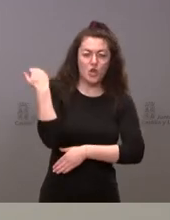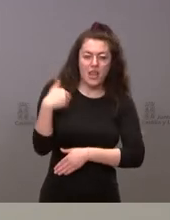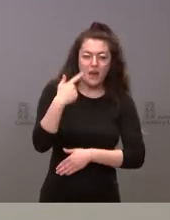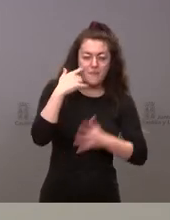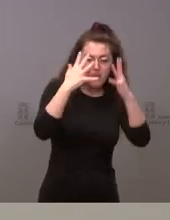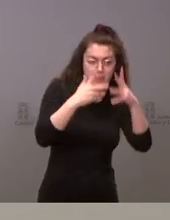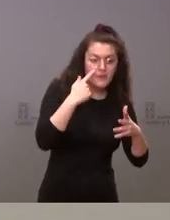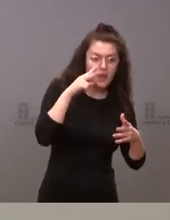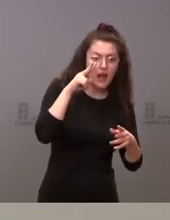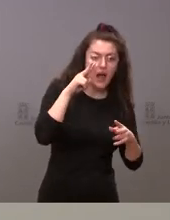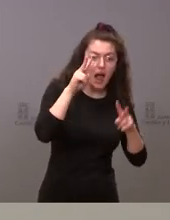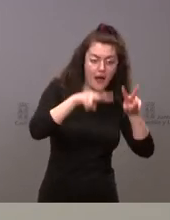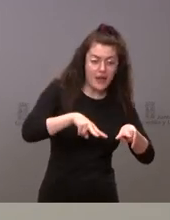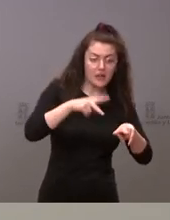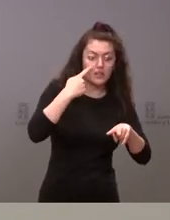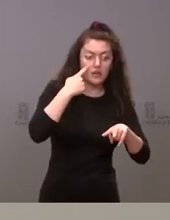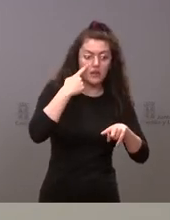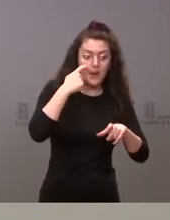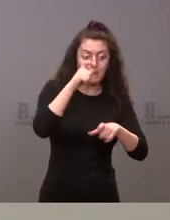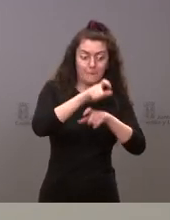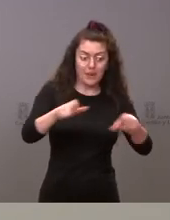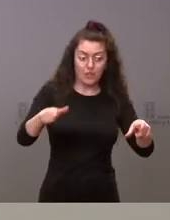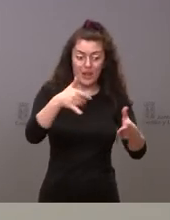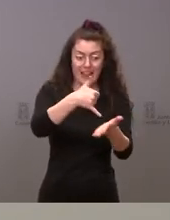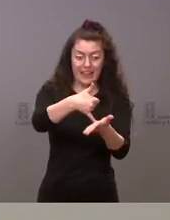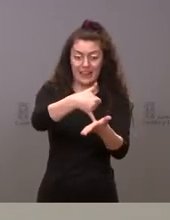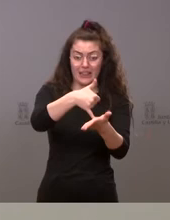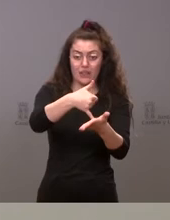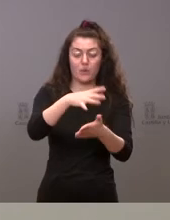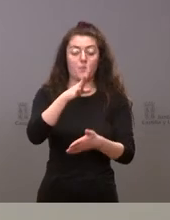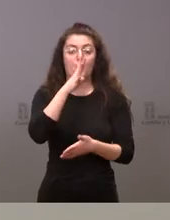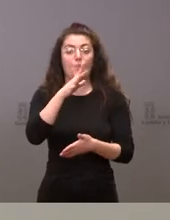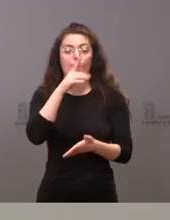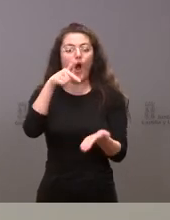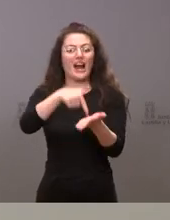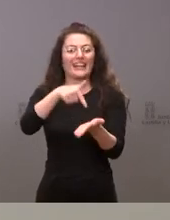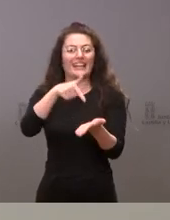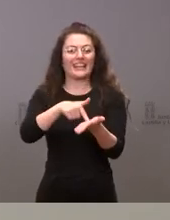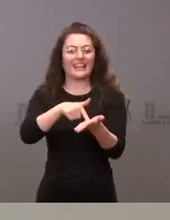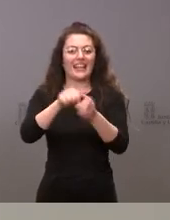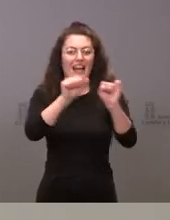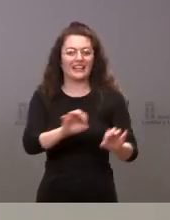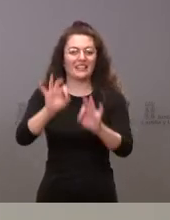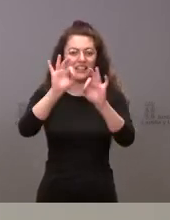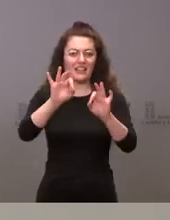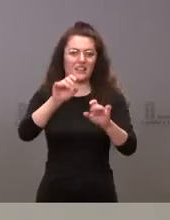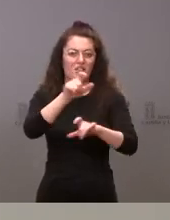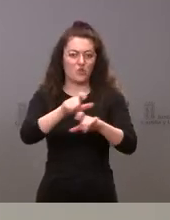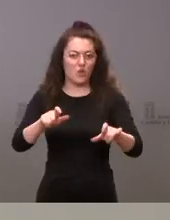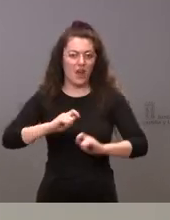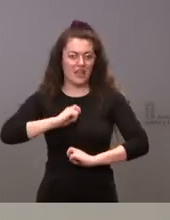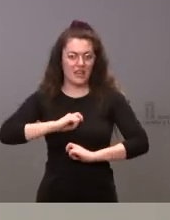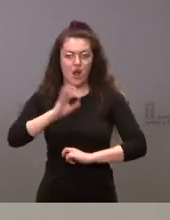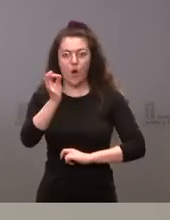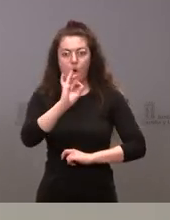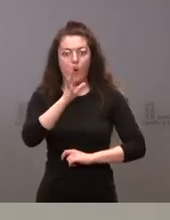de problemas económicos bien porque eran perceptores de renta garantizada de ciudadanía o bien porque estaban en algún registro de la consejería de